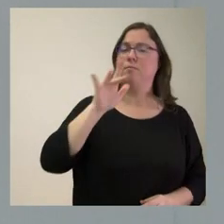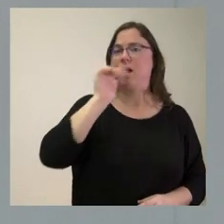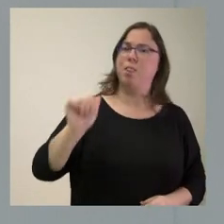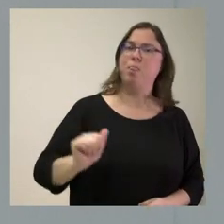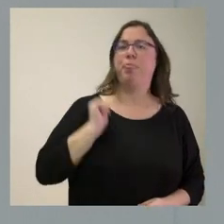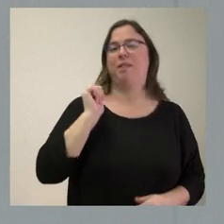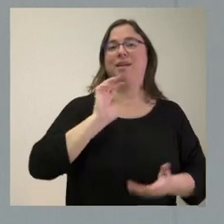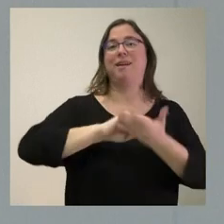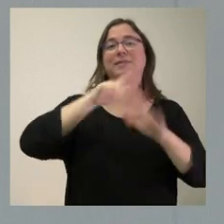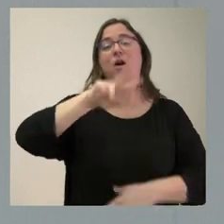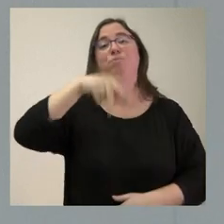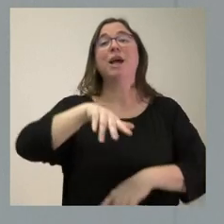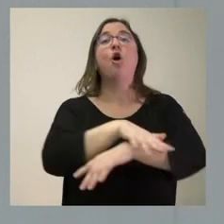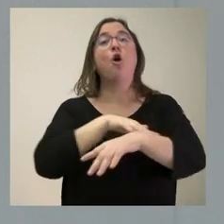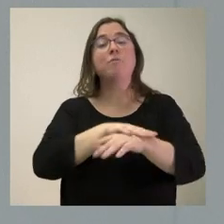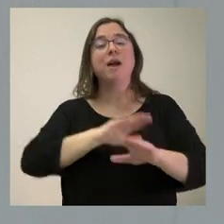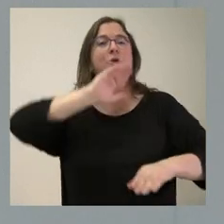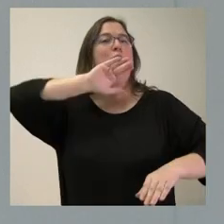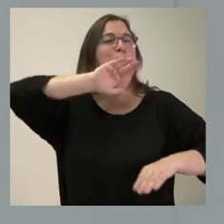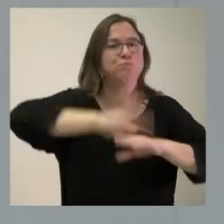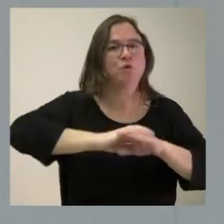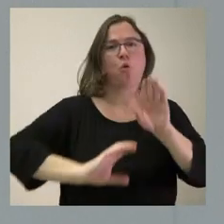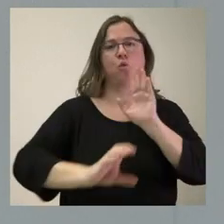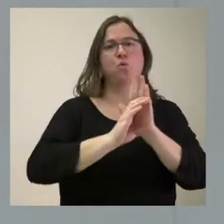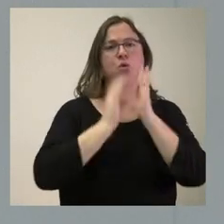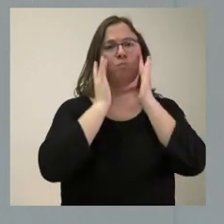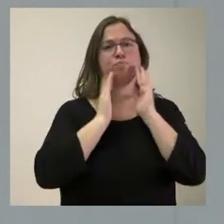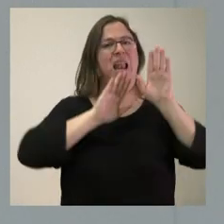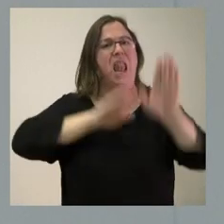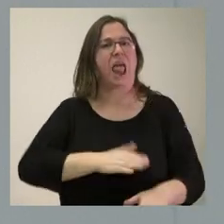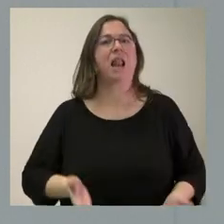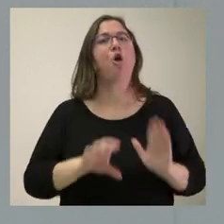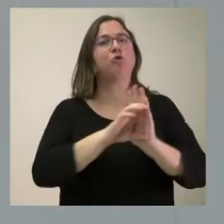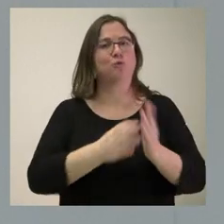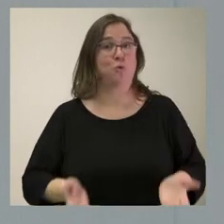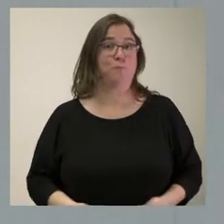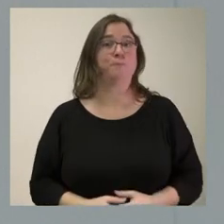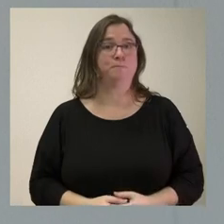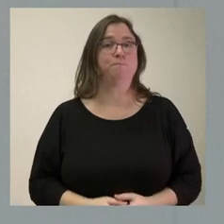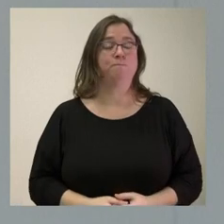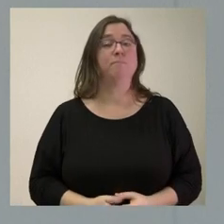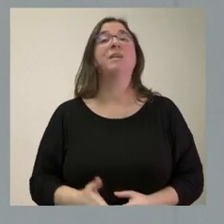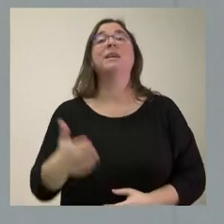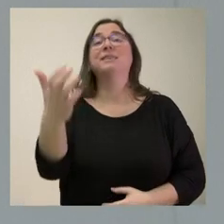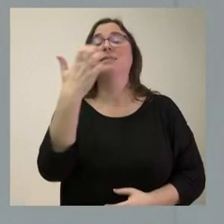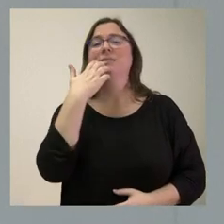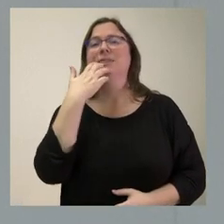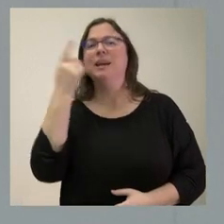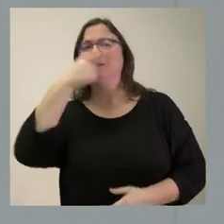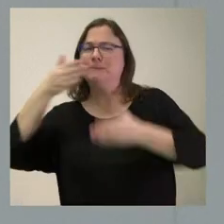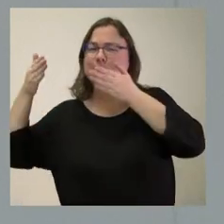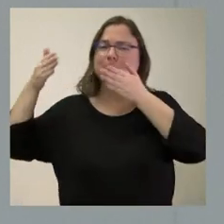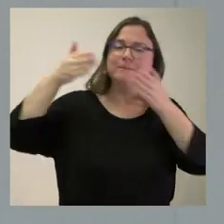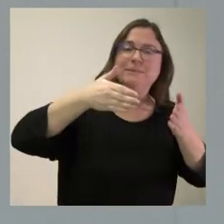estamos hablando de un Gobierno que es leal a la Constitución española y se nos pone el foco ya de